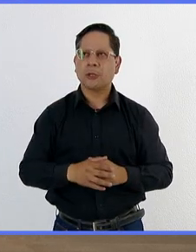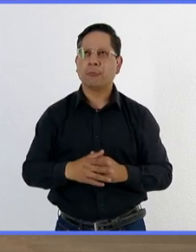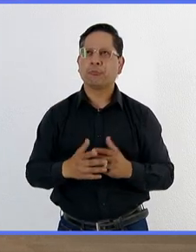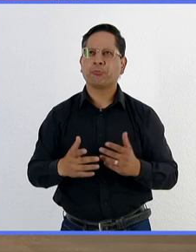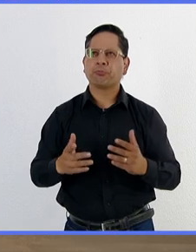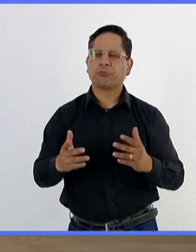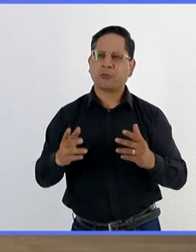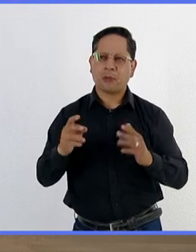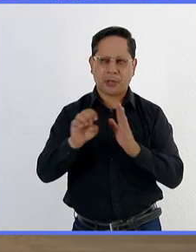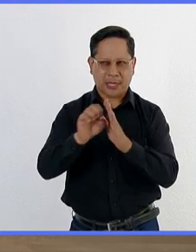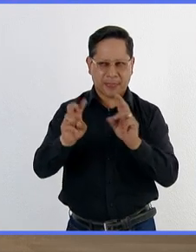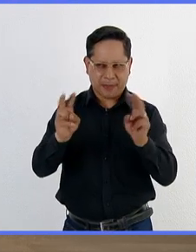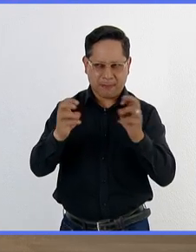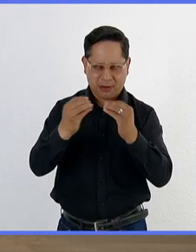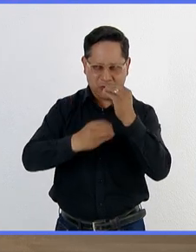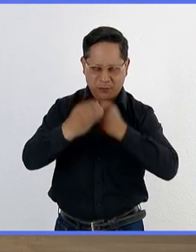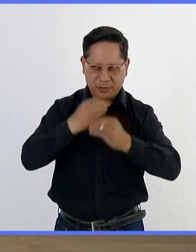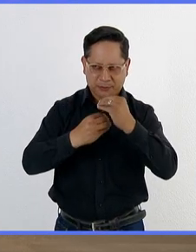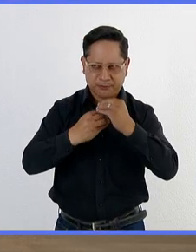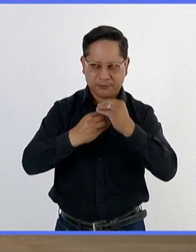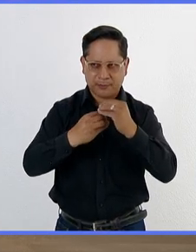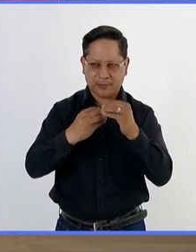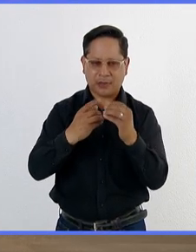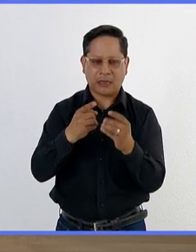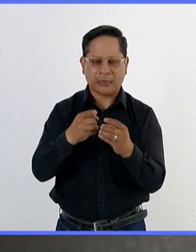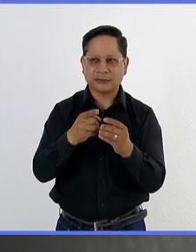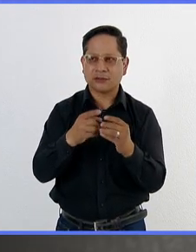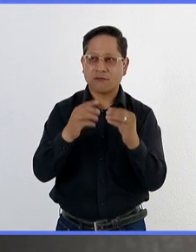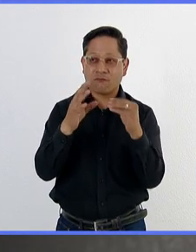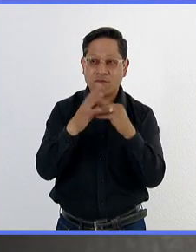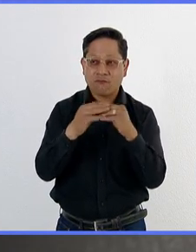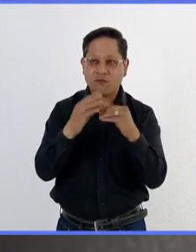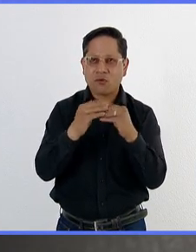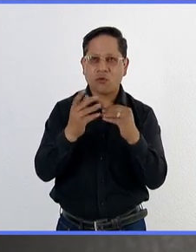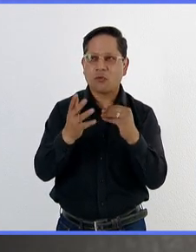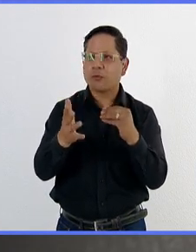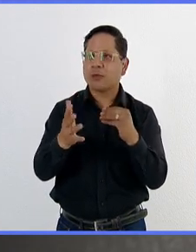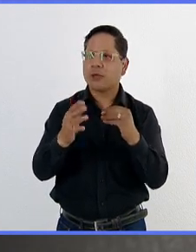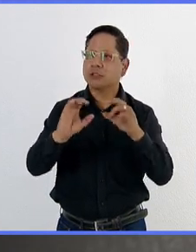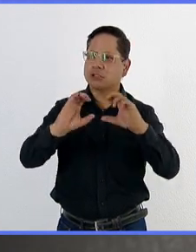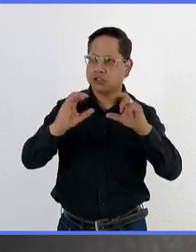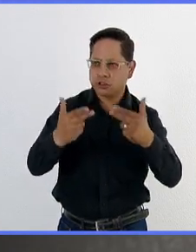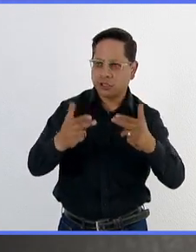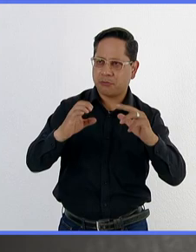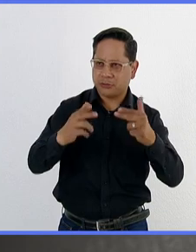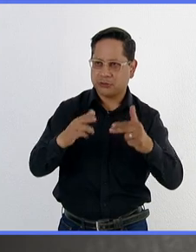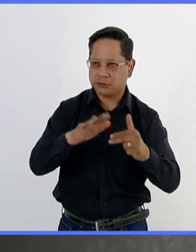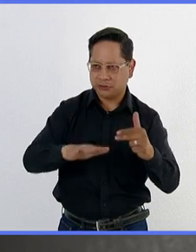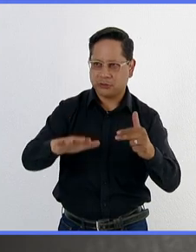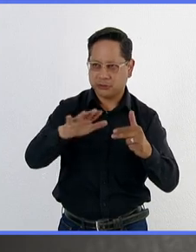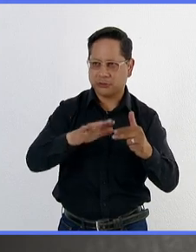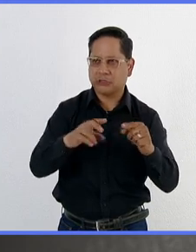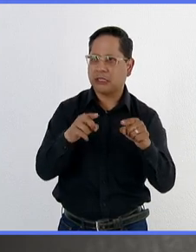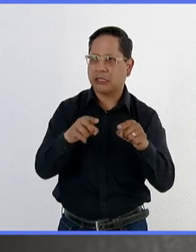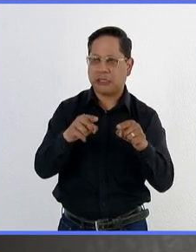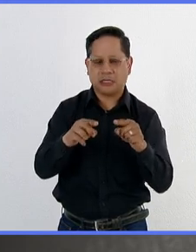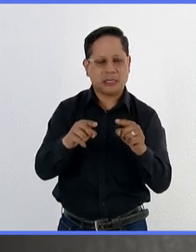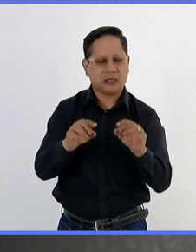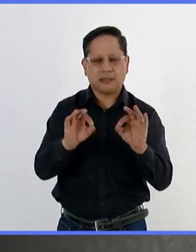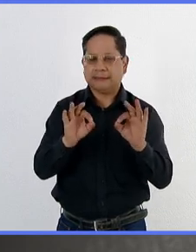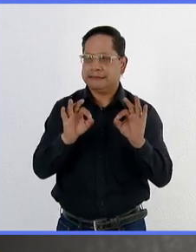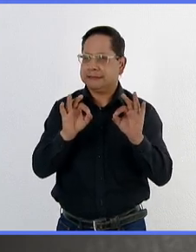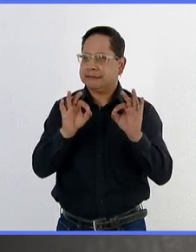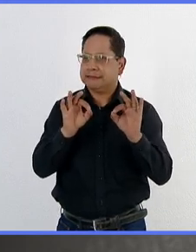de alimentación, pues, el que afecte los frutos. Estoy hablando de Chiapas, que las condiciones, pues, son